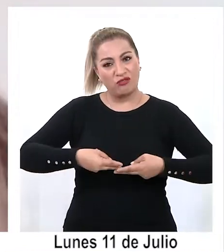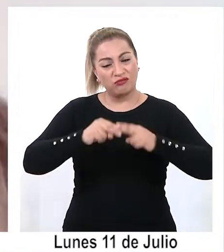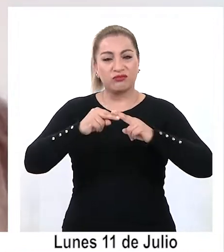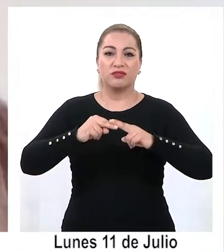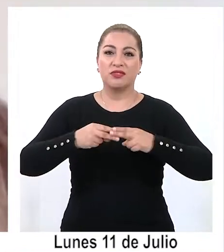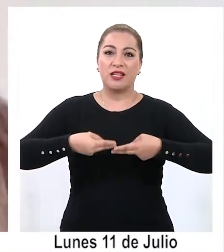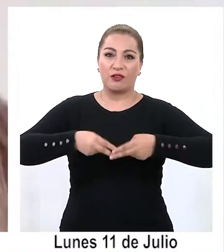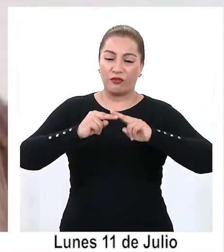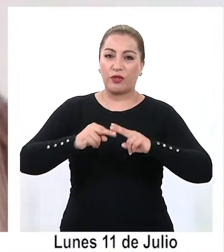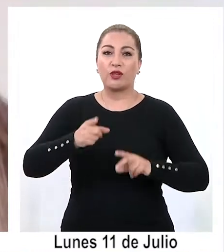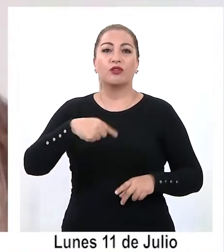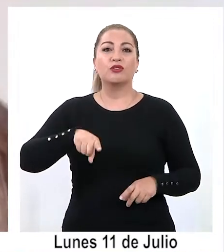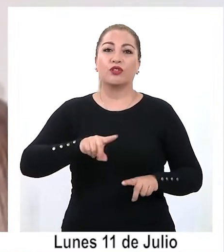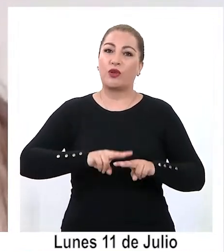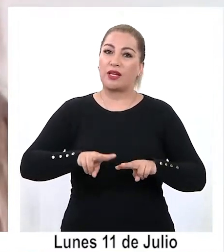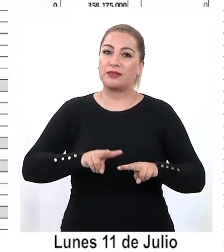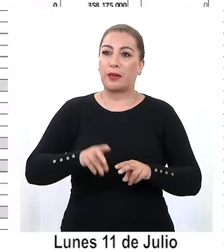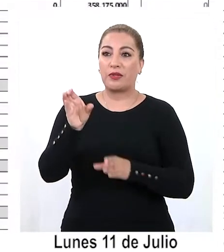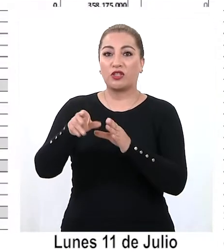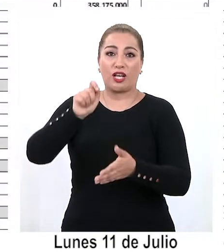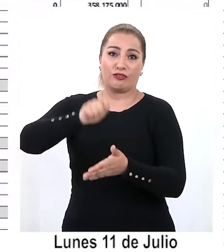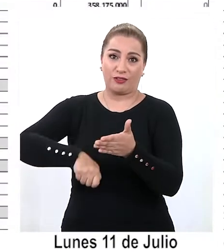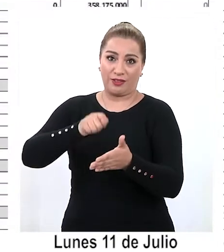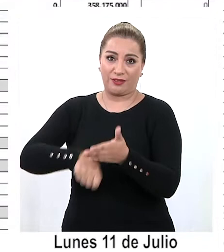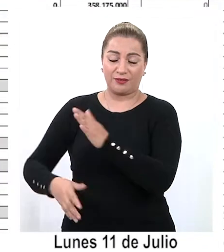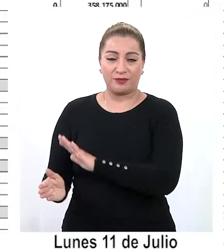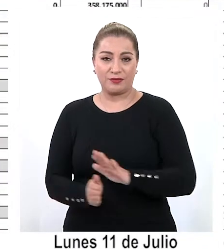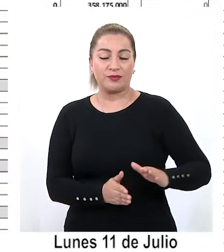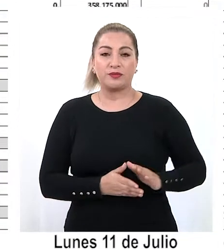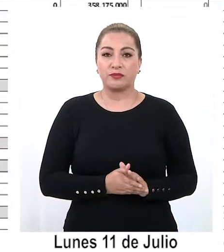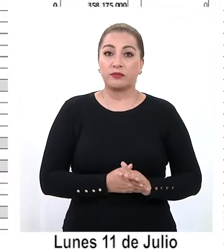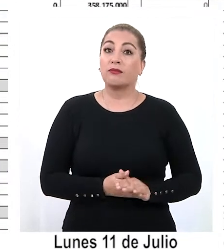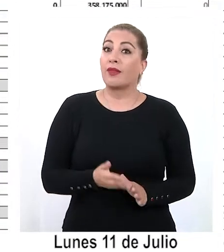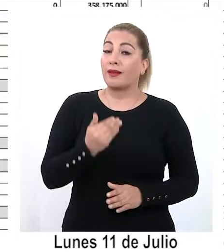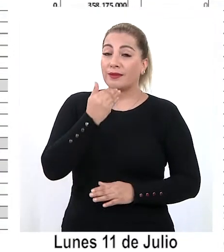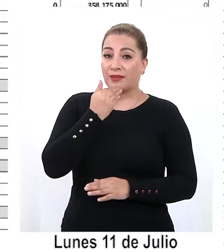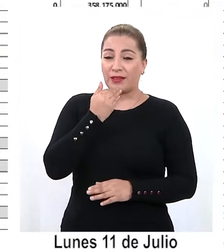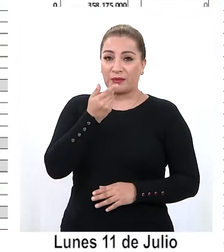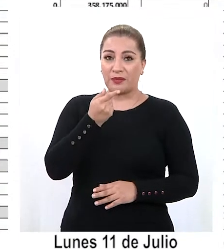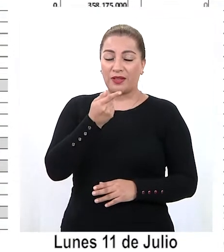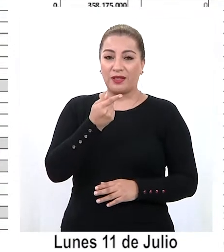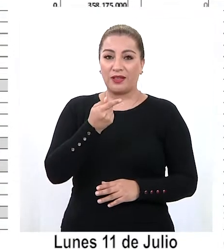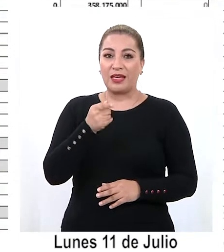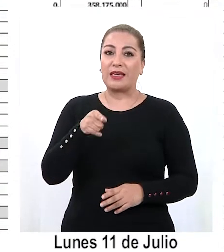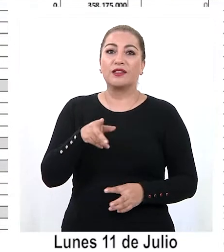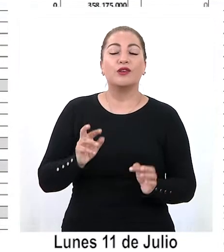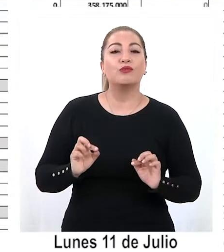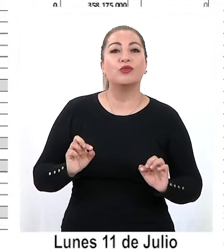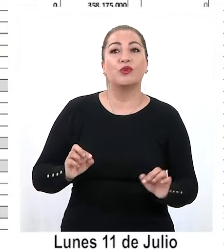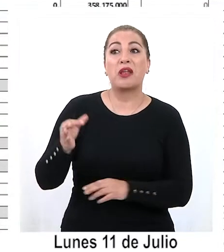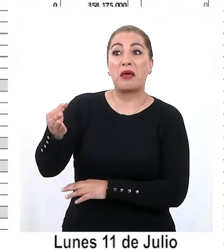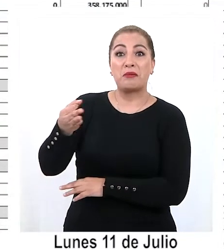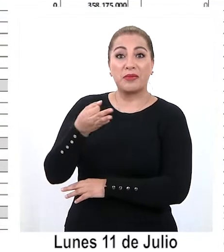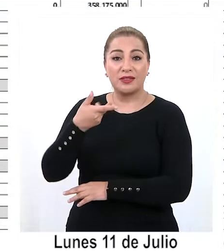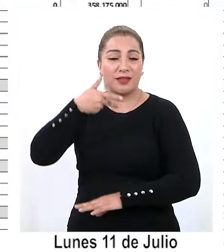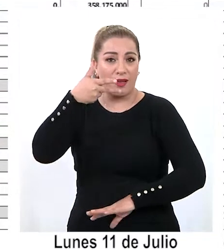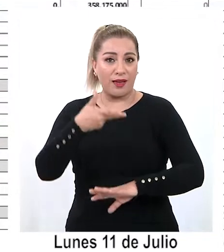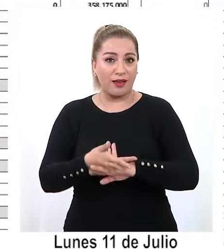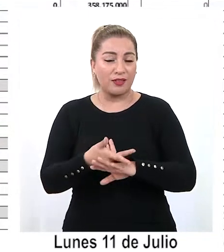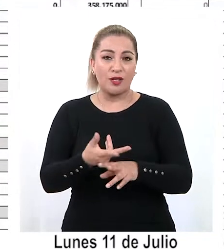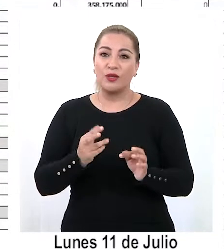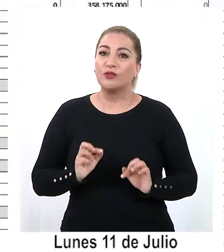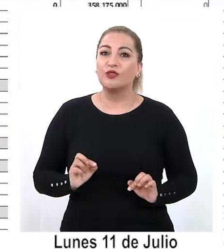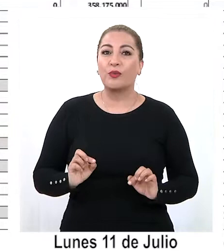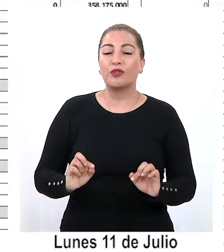infraestructura que podamos contratar mano de obra. De todas formas, desde la instancia afirman que aún existe la